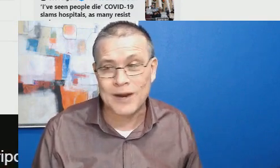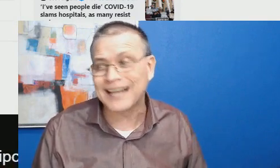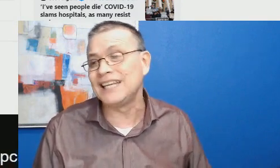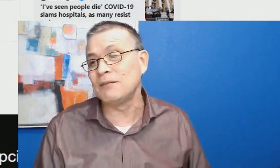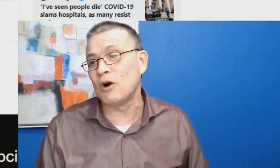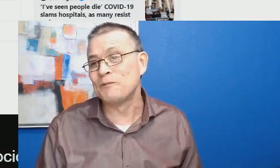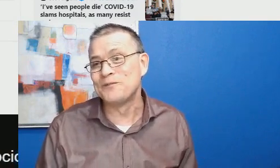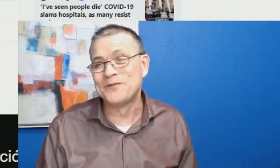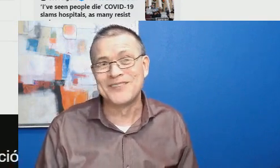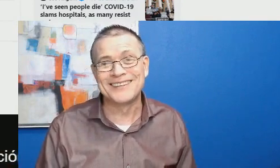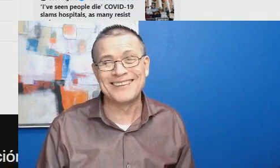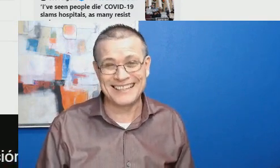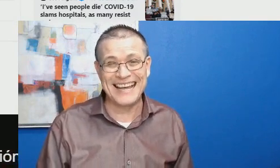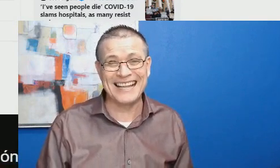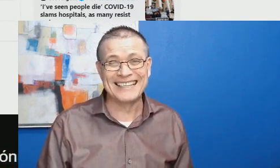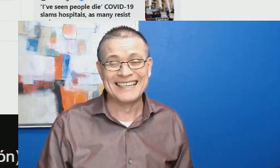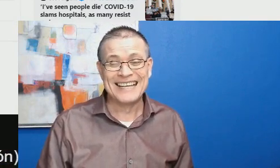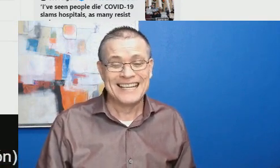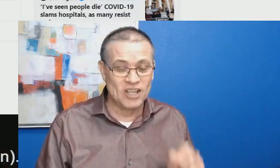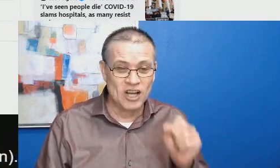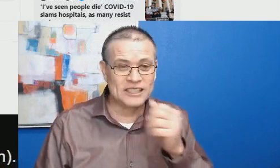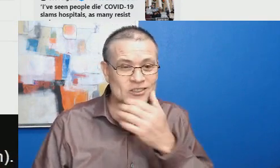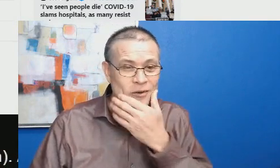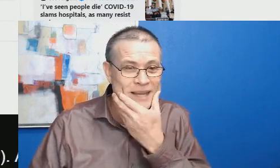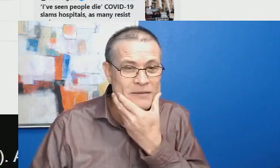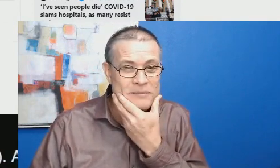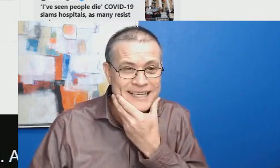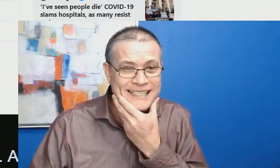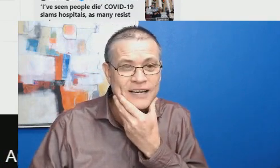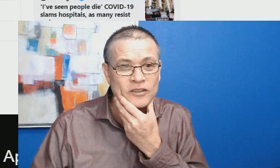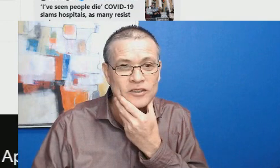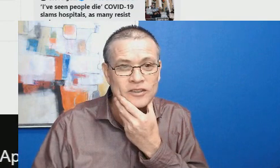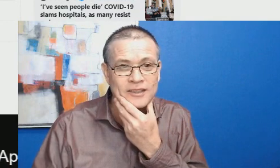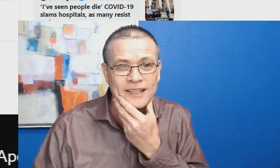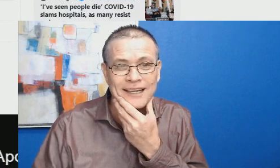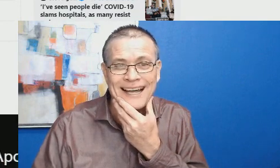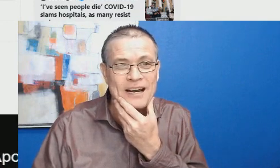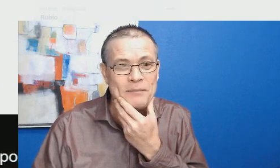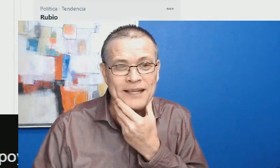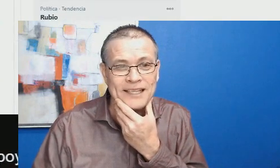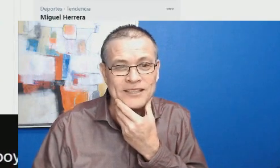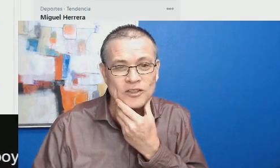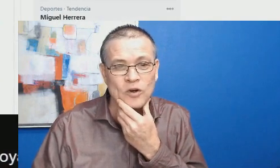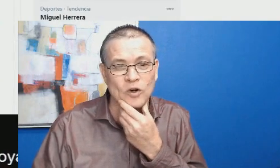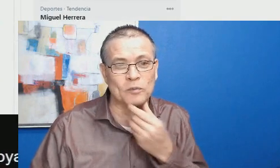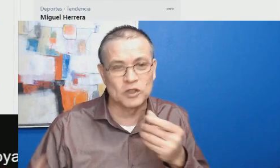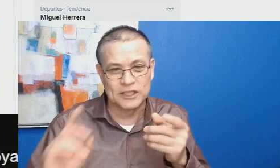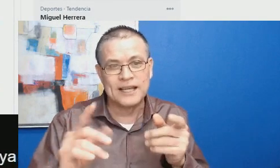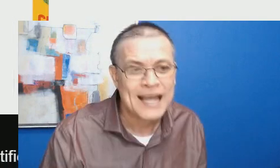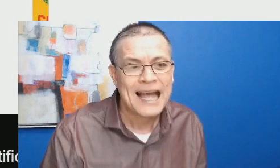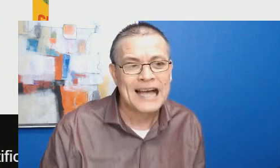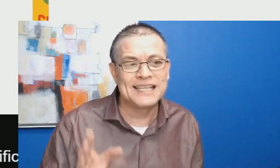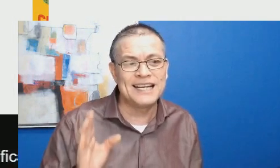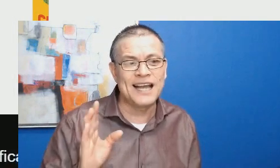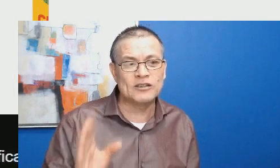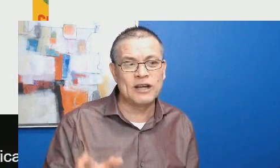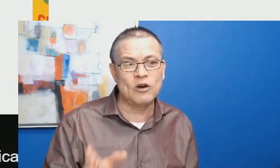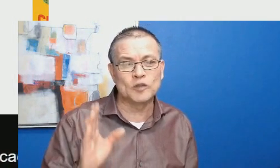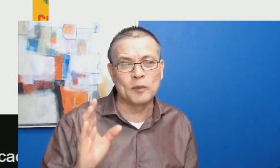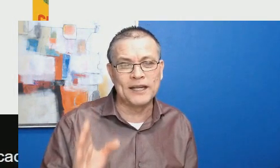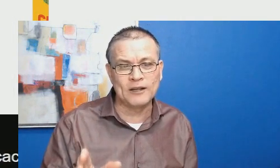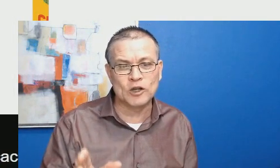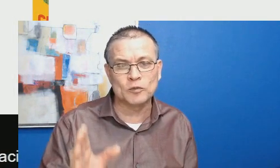gremio educativo? ¿Verdad? No, si son bien míseros. Realmente estos corruptos. Así